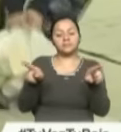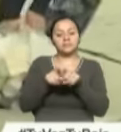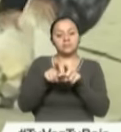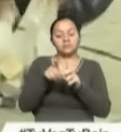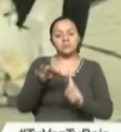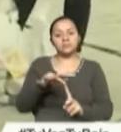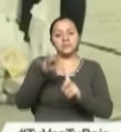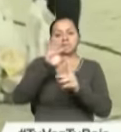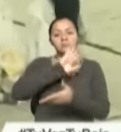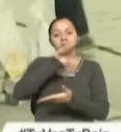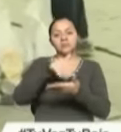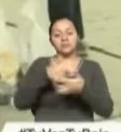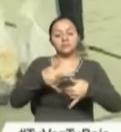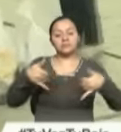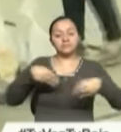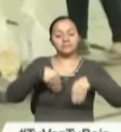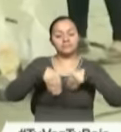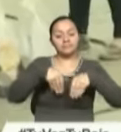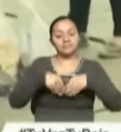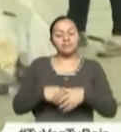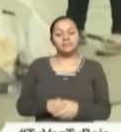principales centros comerciales.